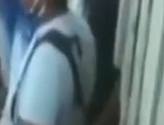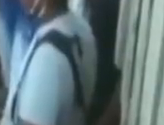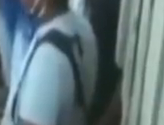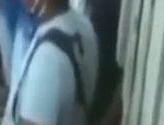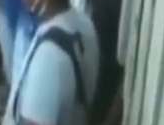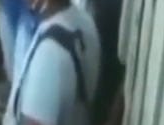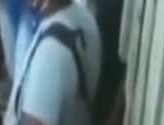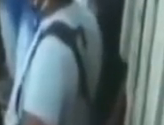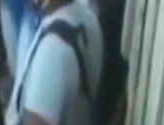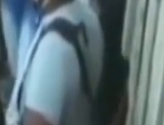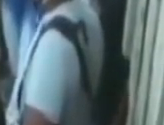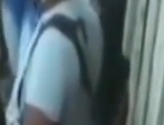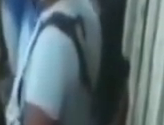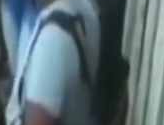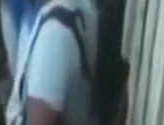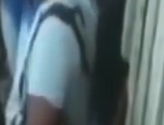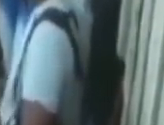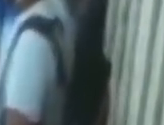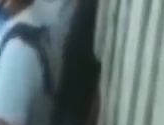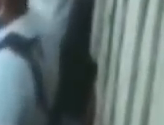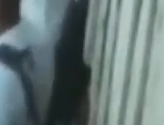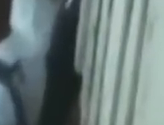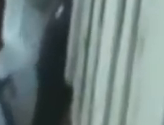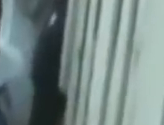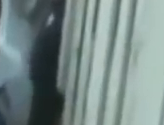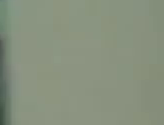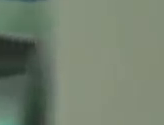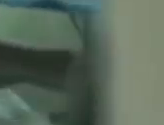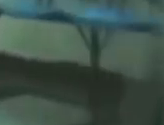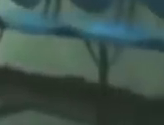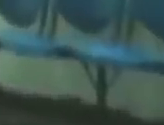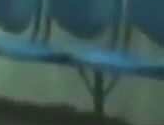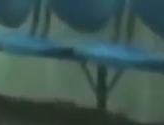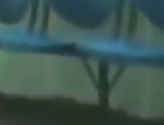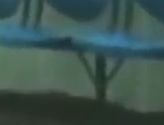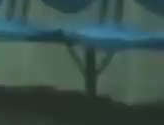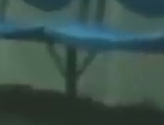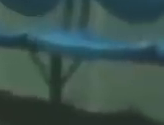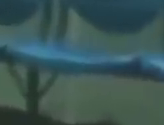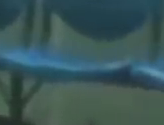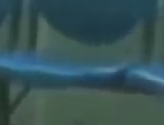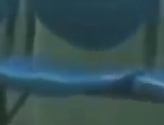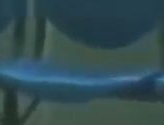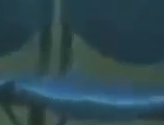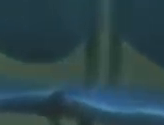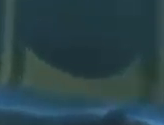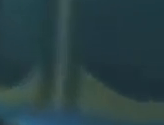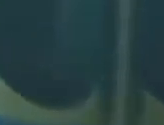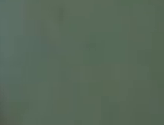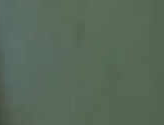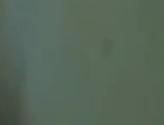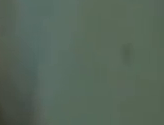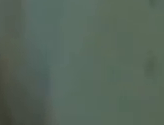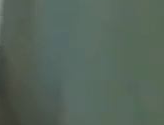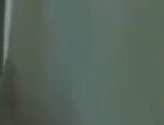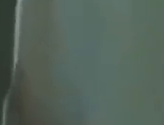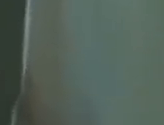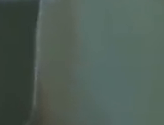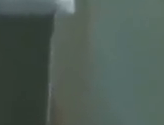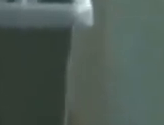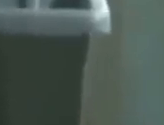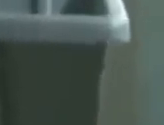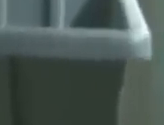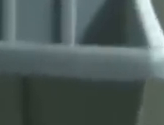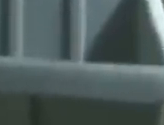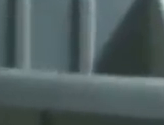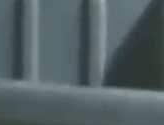mientras tanto en localidades como Riosucio no tienen ambulatorios pero si decenas de contagios y ahí temen que después de sobrevivir al